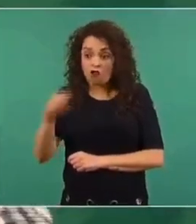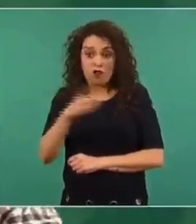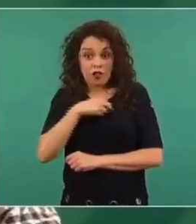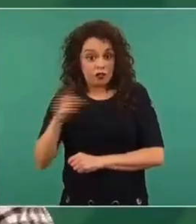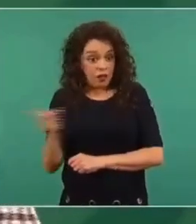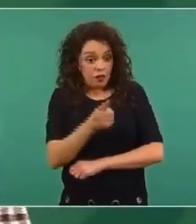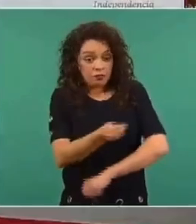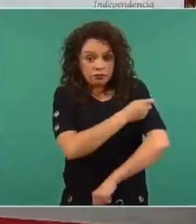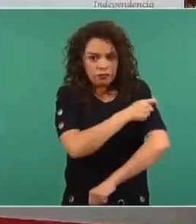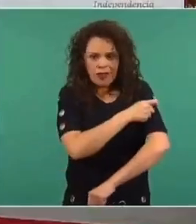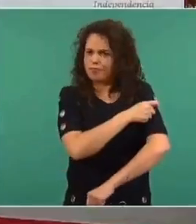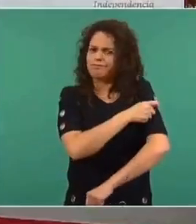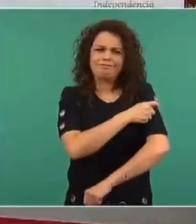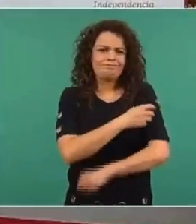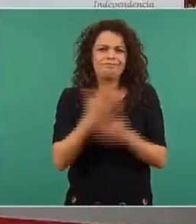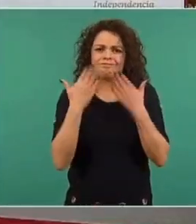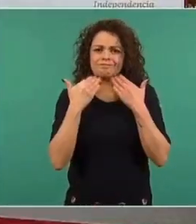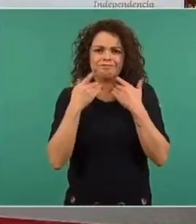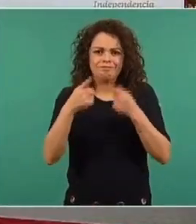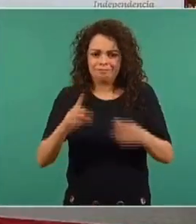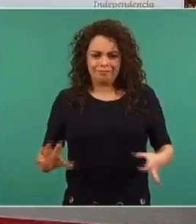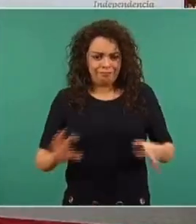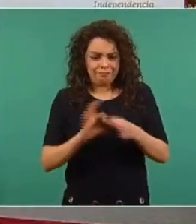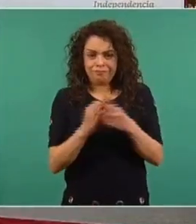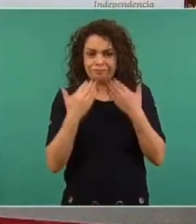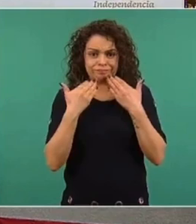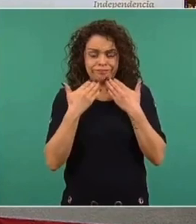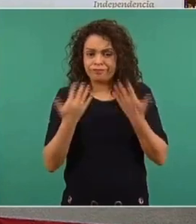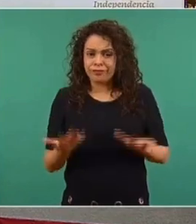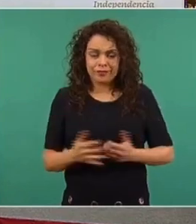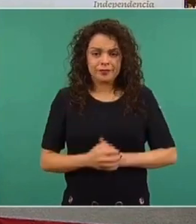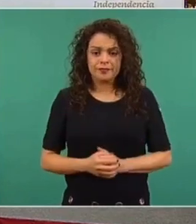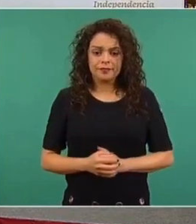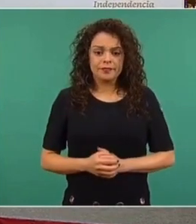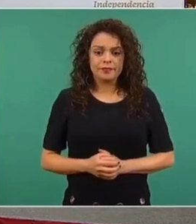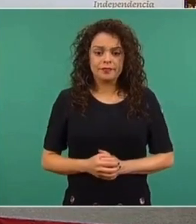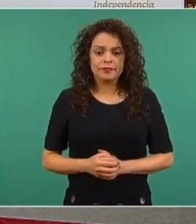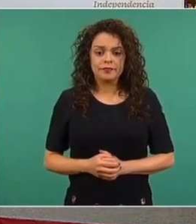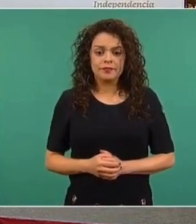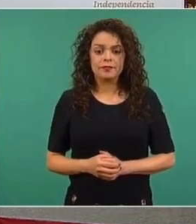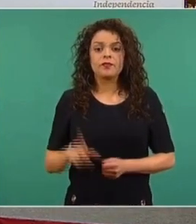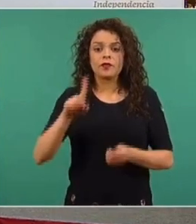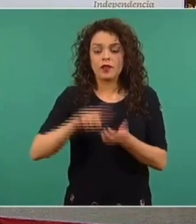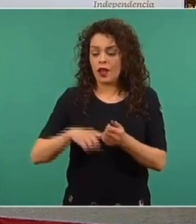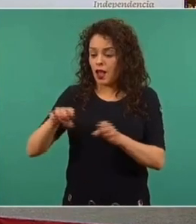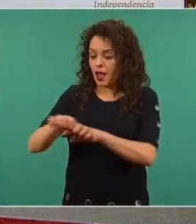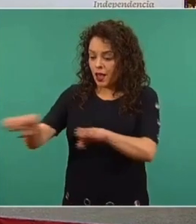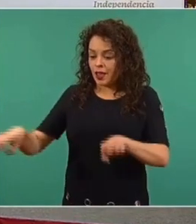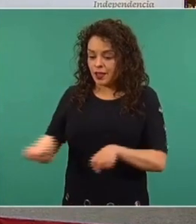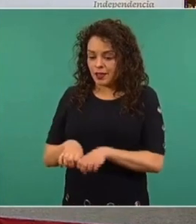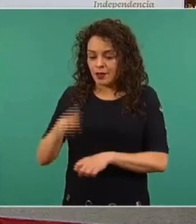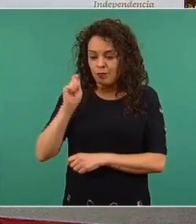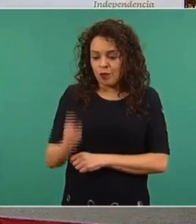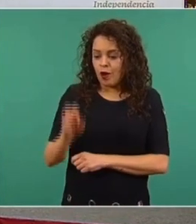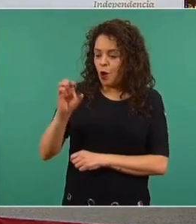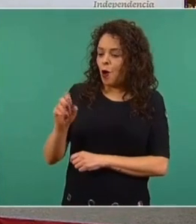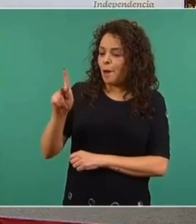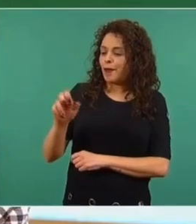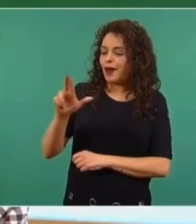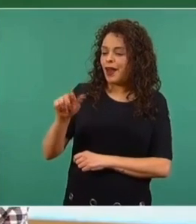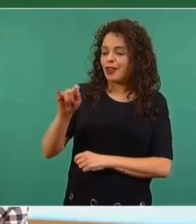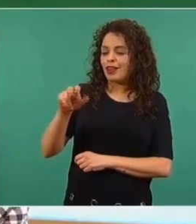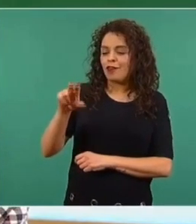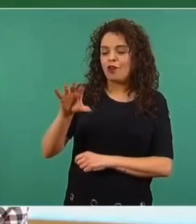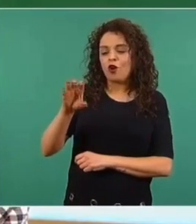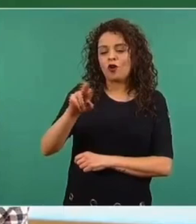ver una cosa con la otra. De hecho, el operativo de Corre Caminos de Vacunación contra el